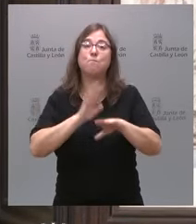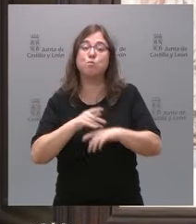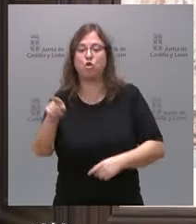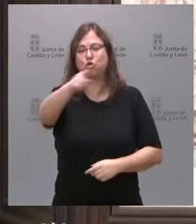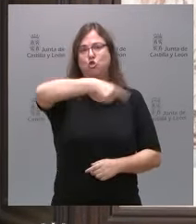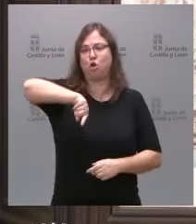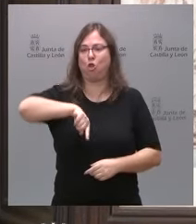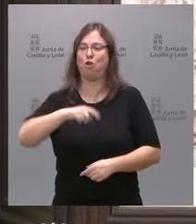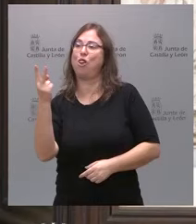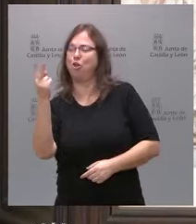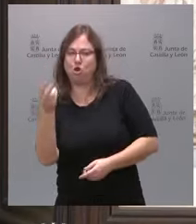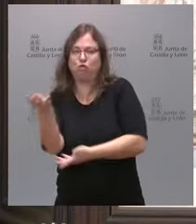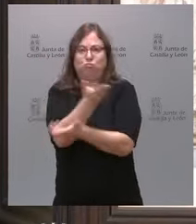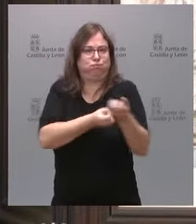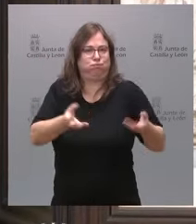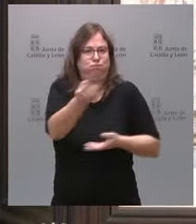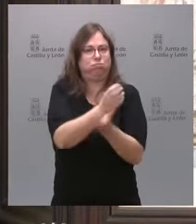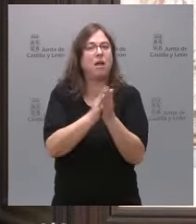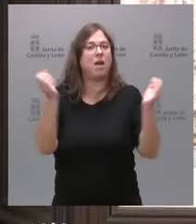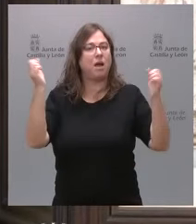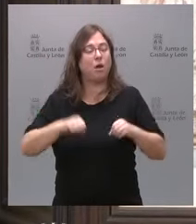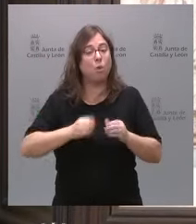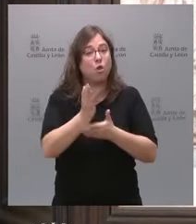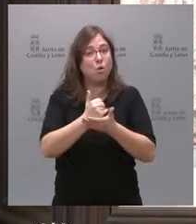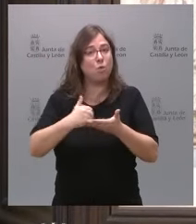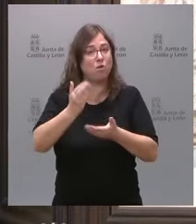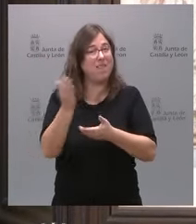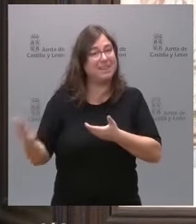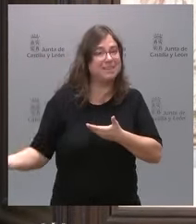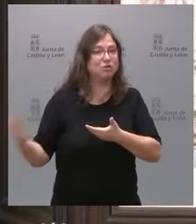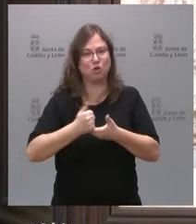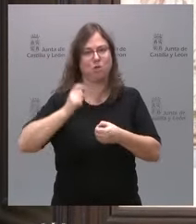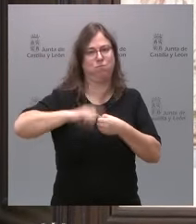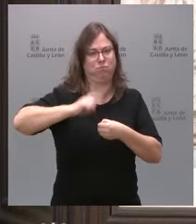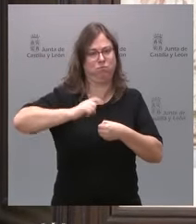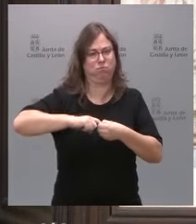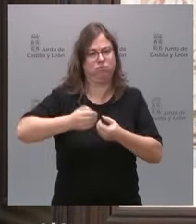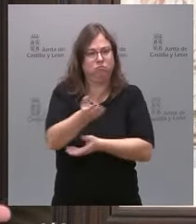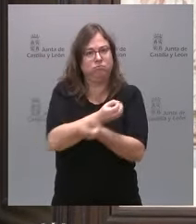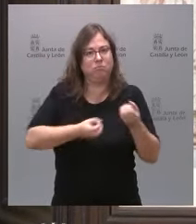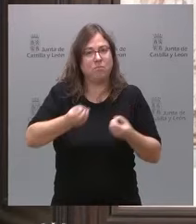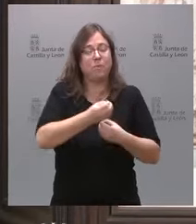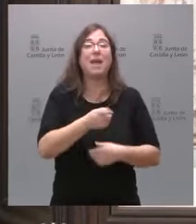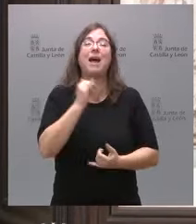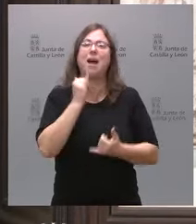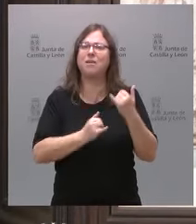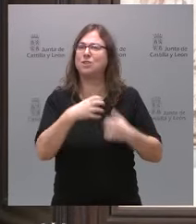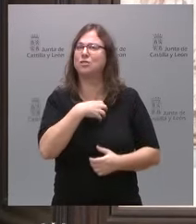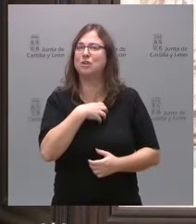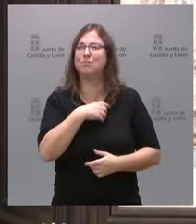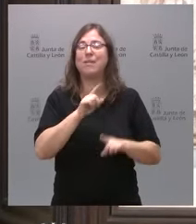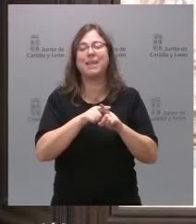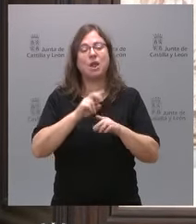multilateral con la participación de todas las comunidades autónomas de régimen común y no vulnerando los